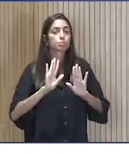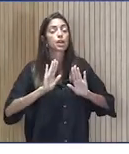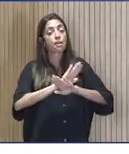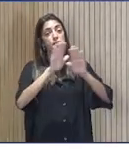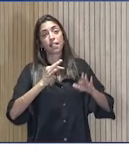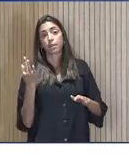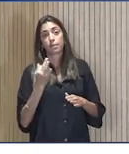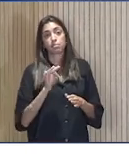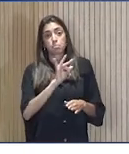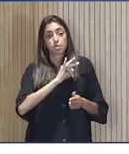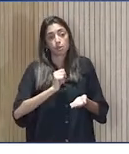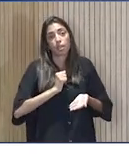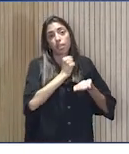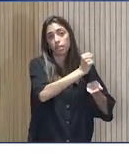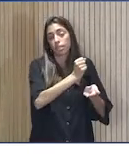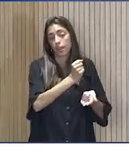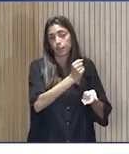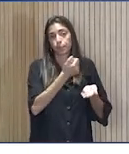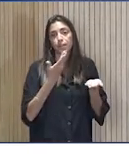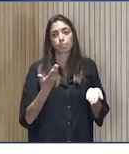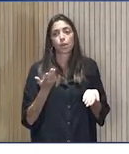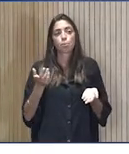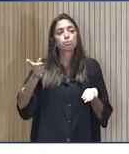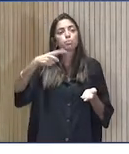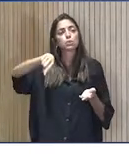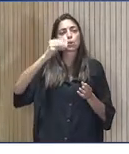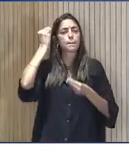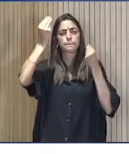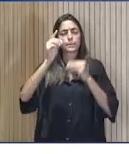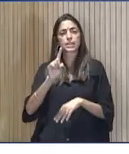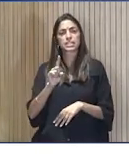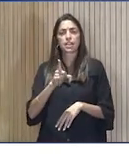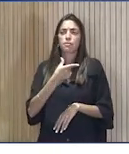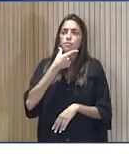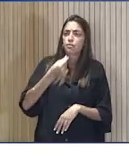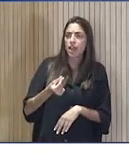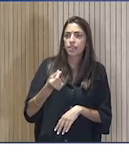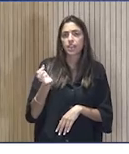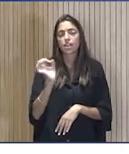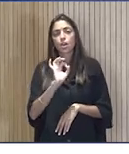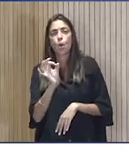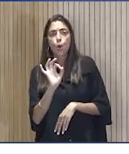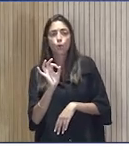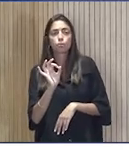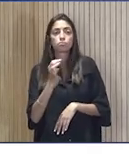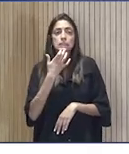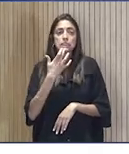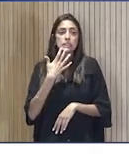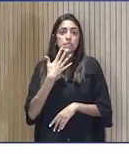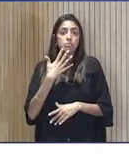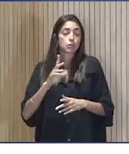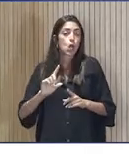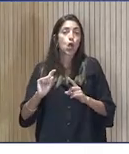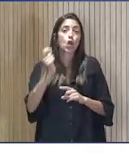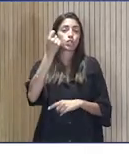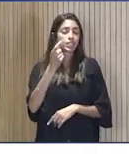alguien. Y por lo tanto, no os creáis que el que gana lo ha tenido fácil ni tampoco el que no ha llegado no lo hubiera podido ganar.